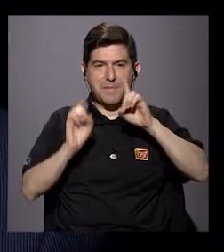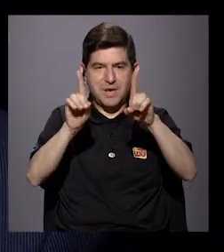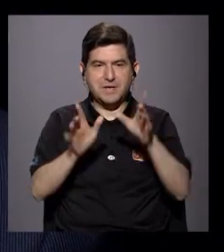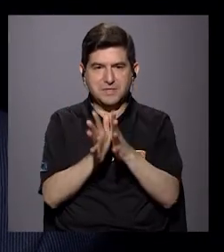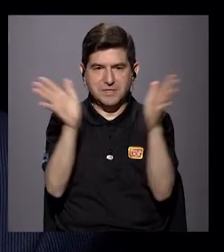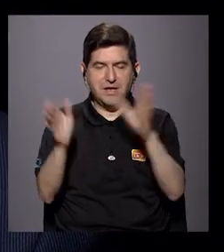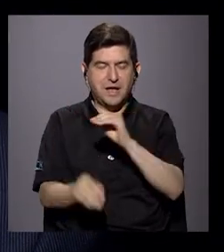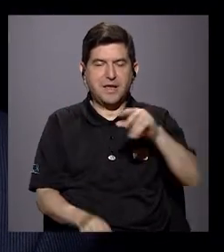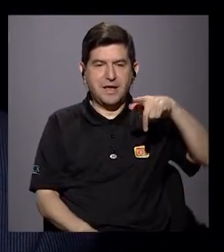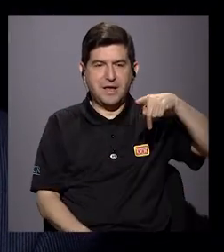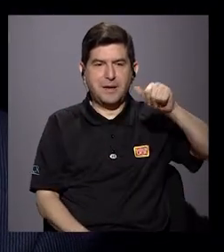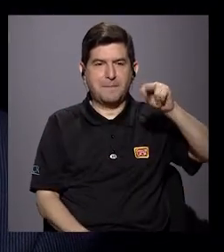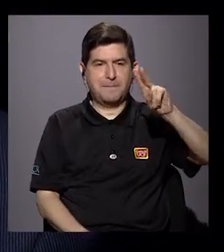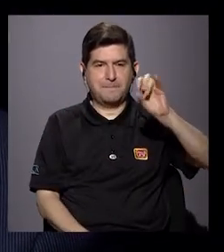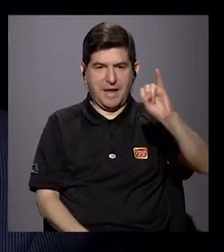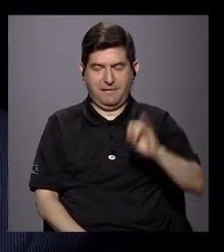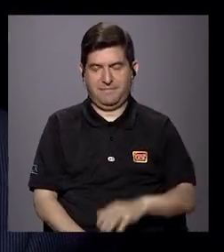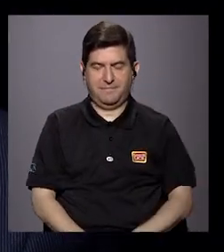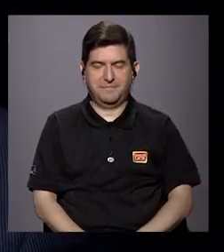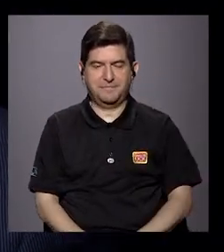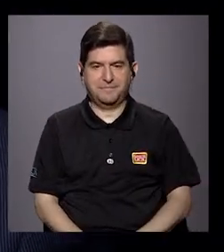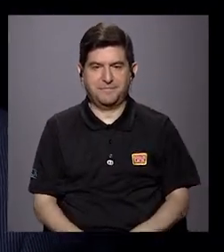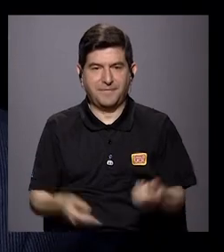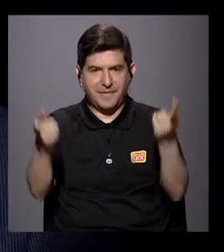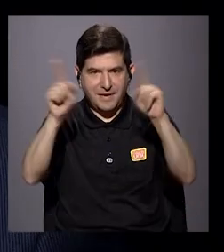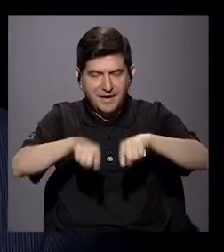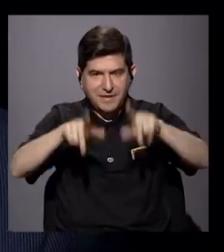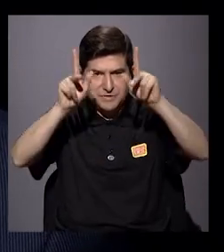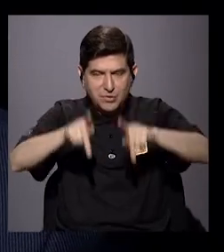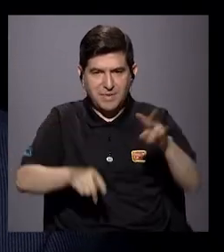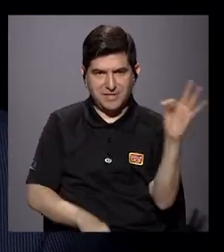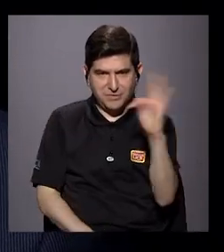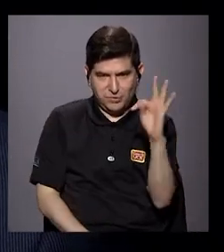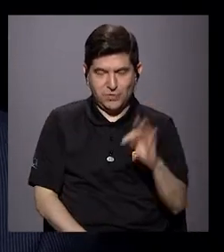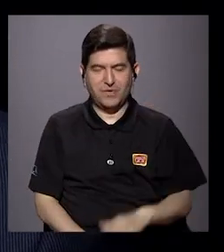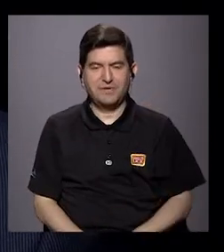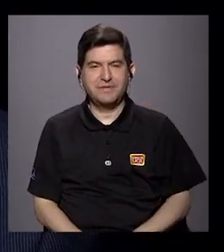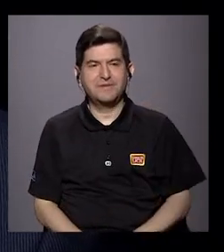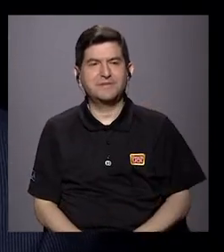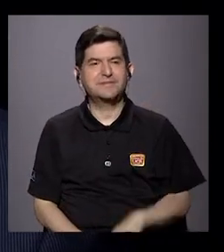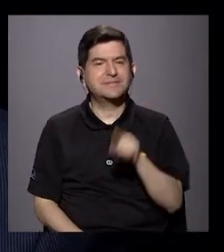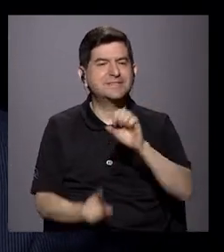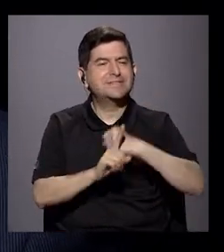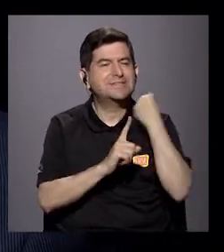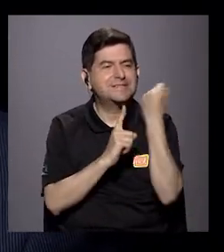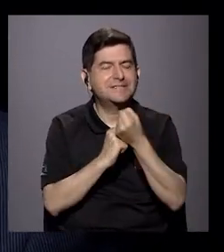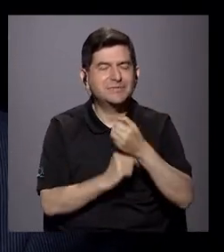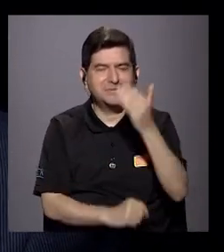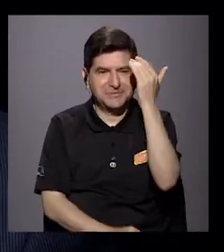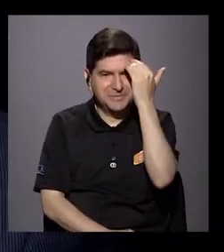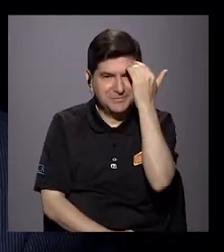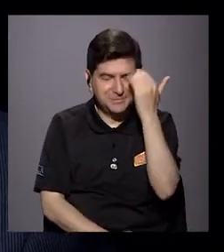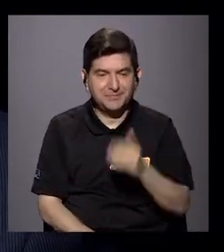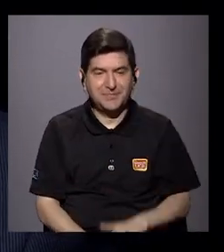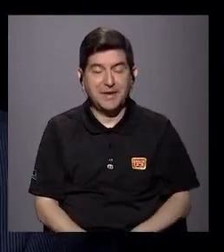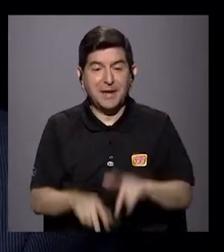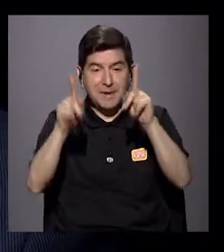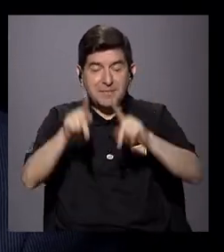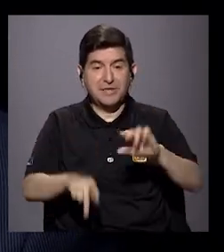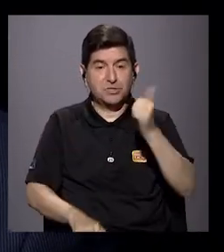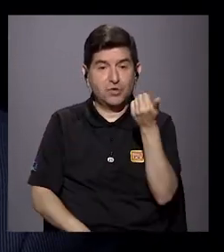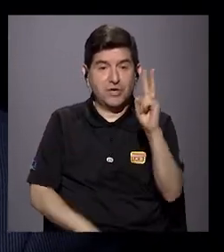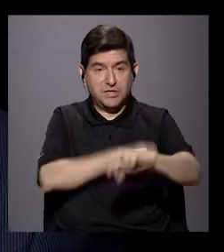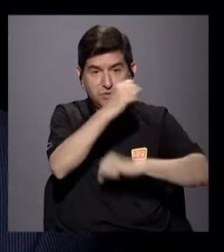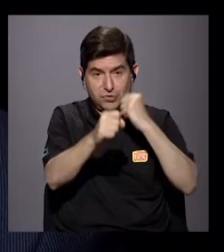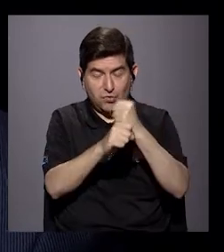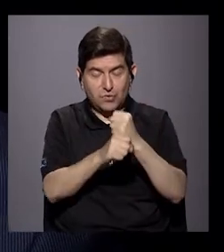Patronato Nacional de la Infancia. En el caso de las personas trans, digamos, aquí hay una cuestión que hay que reconocer. Estas personas, incluso a los 12